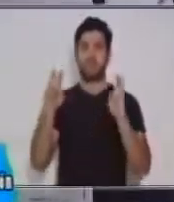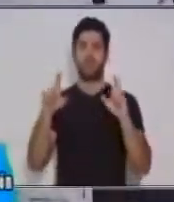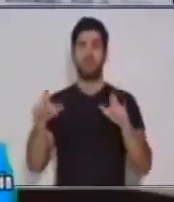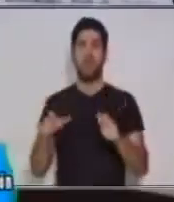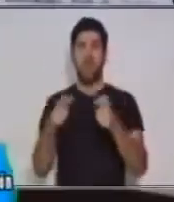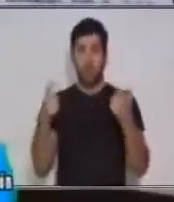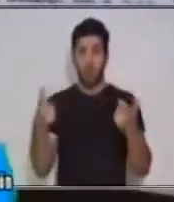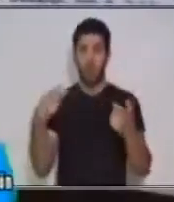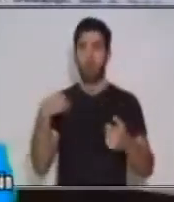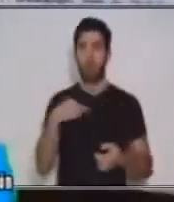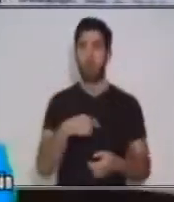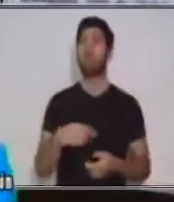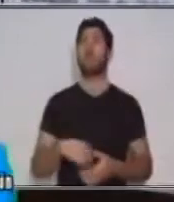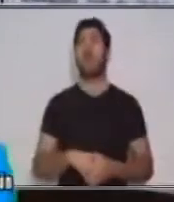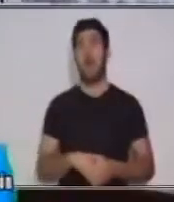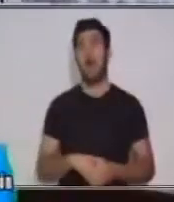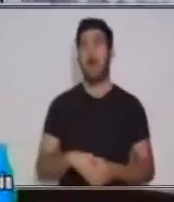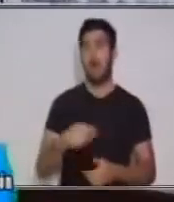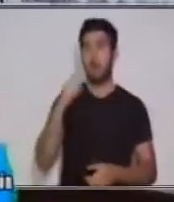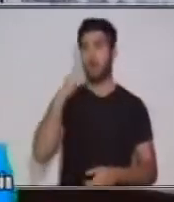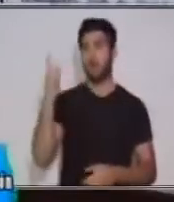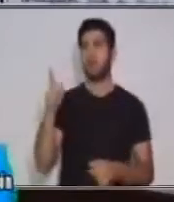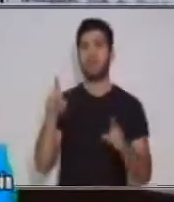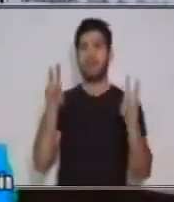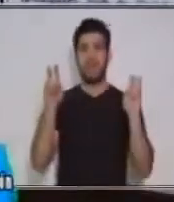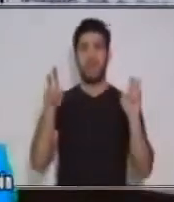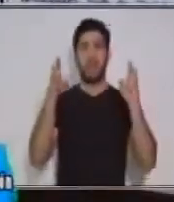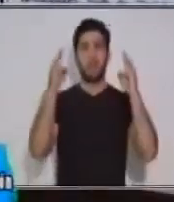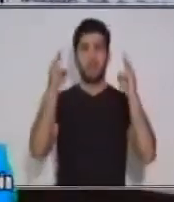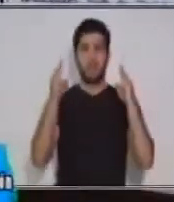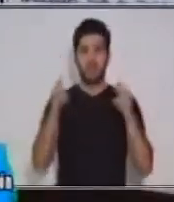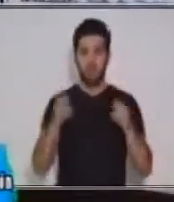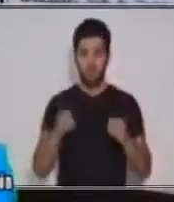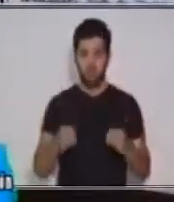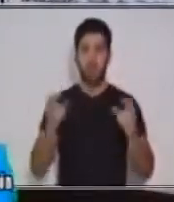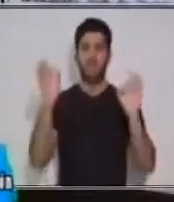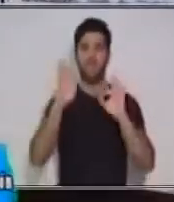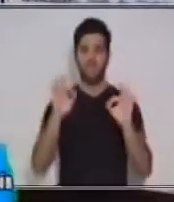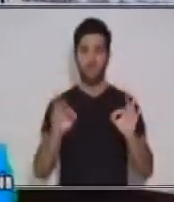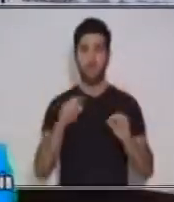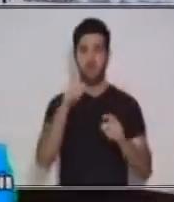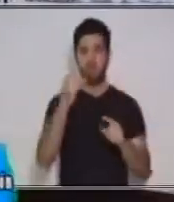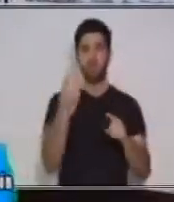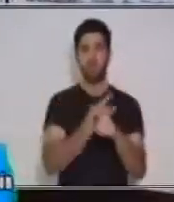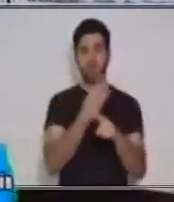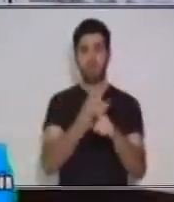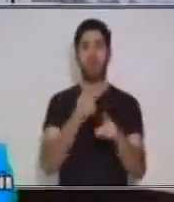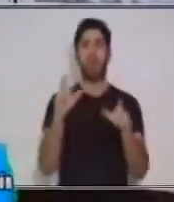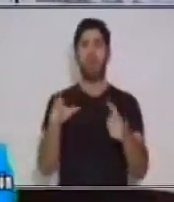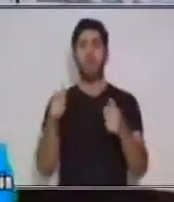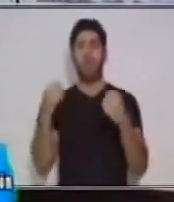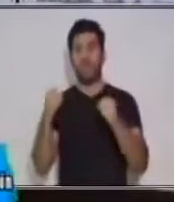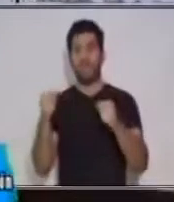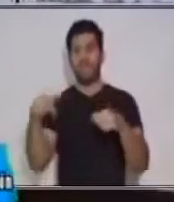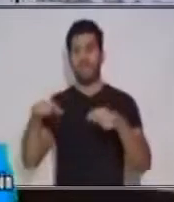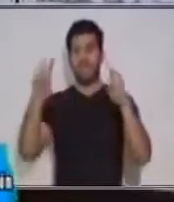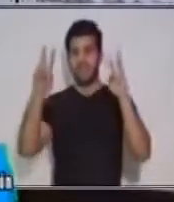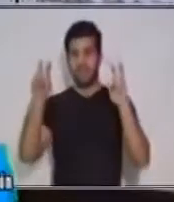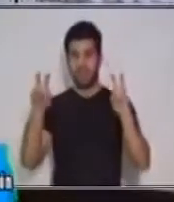ver también que es la metodología, son los métodos o las estrategias que utilizamos para poder realizar el tema.